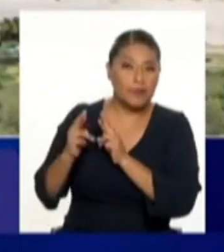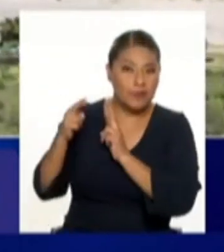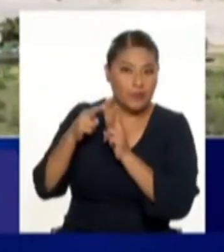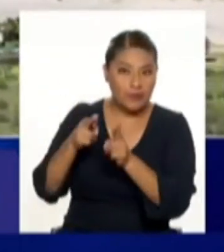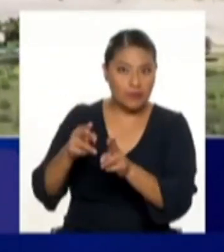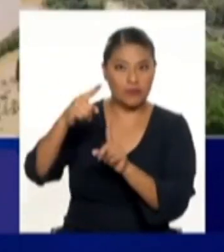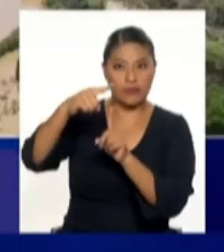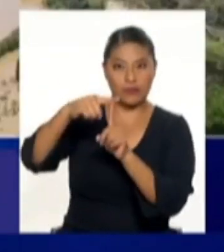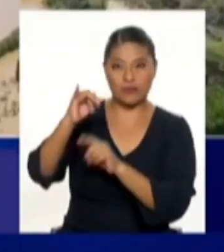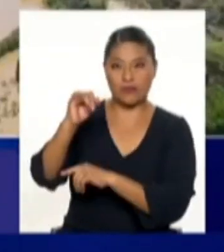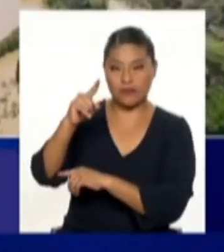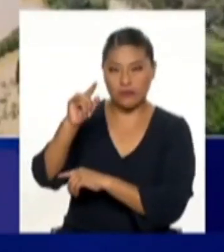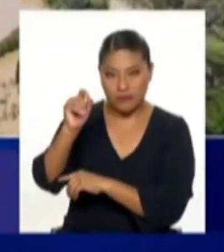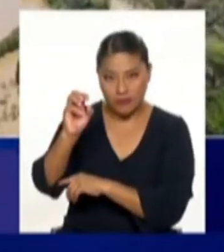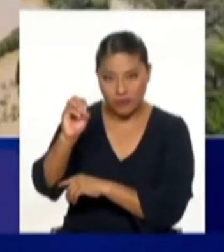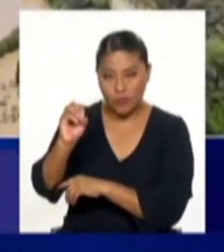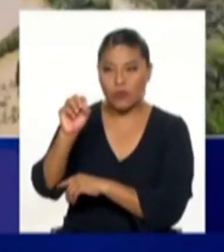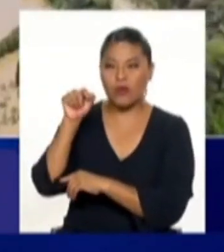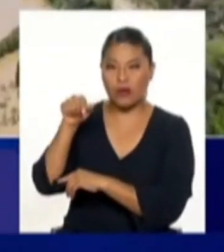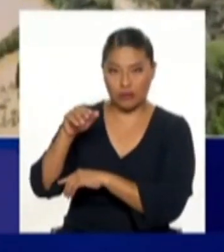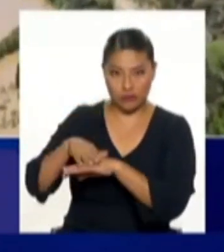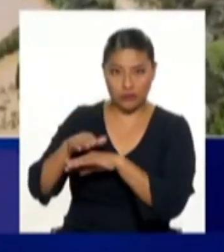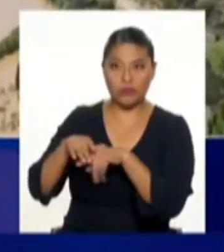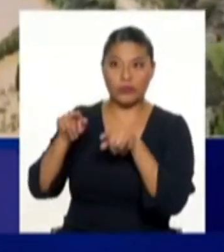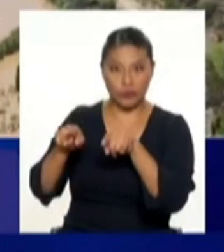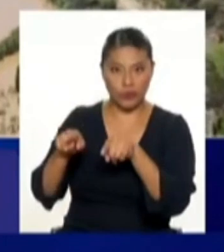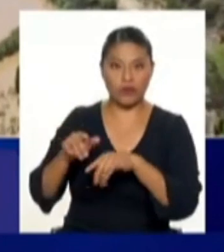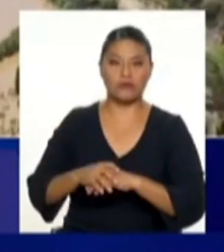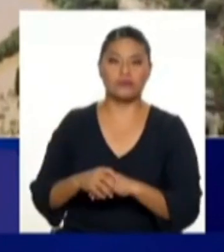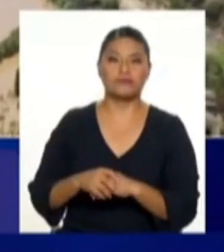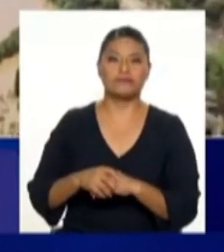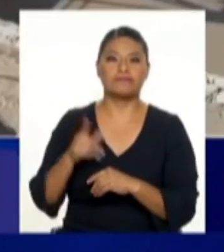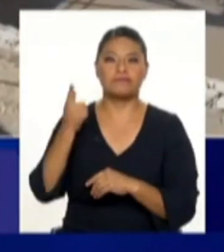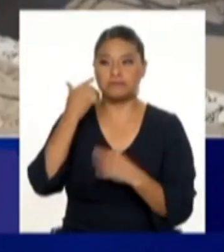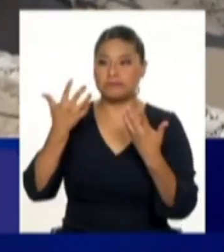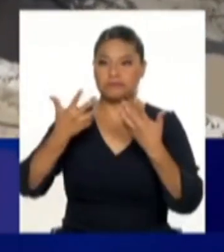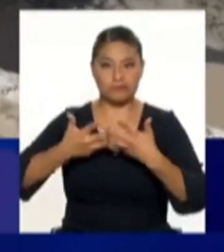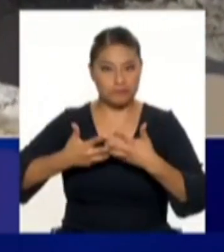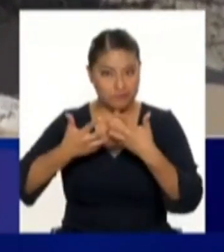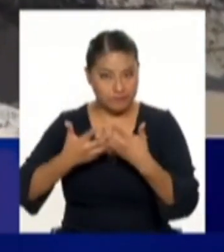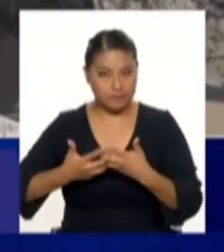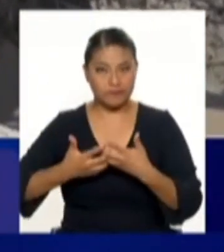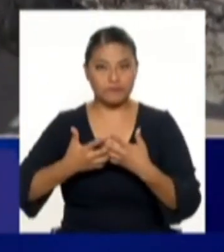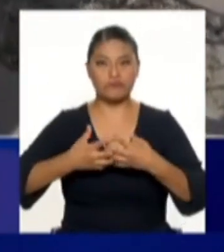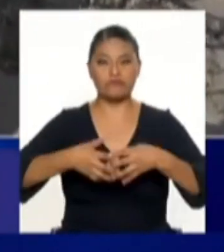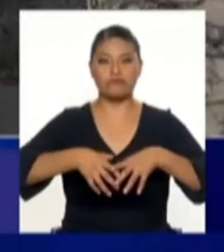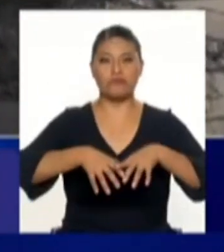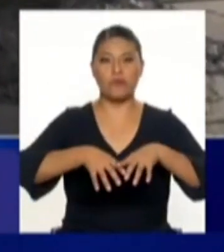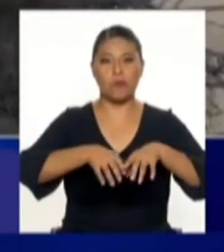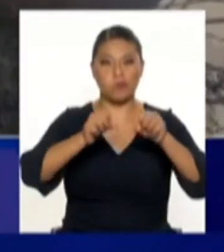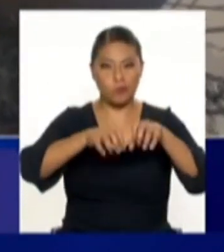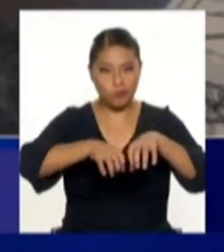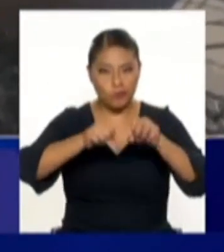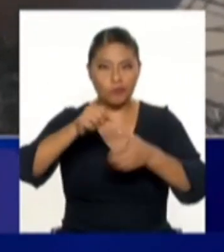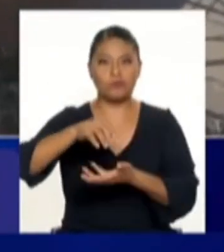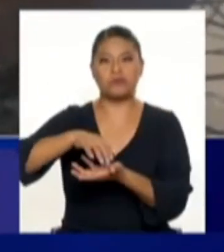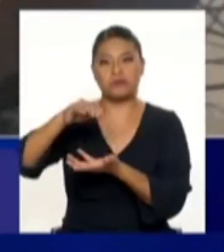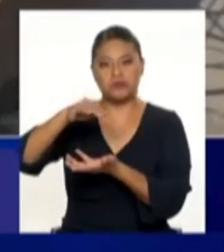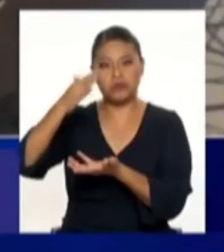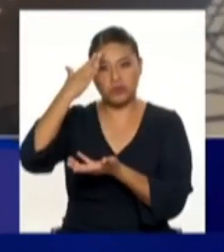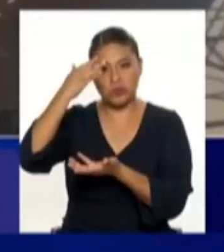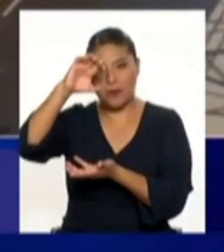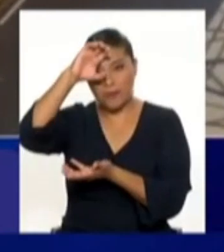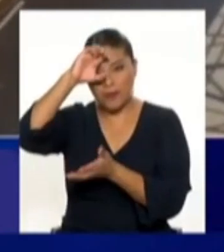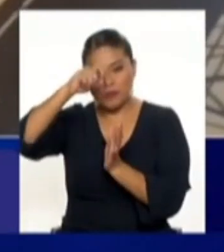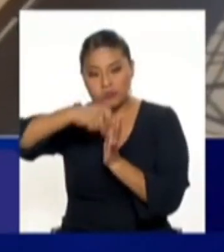componente importante de minería extractiva, tranquilamente puede ver un